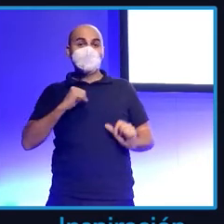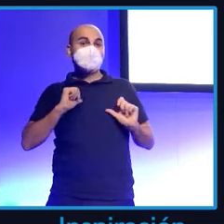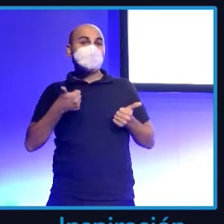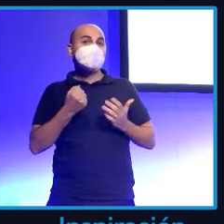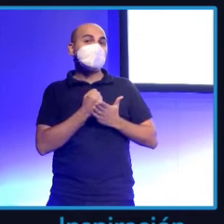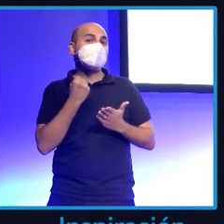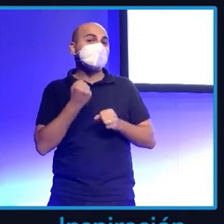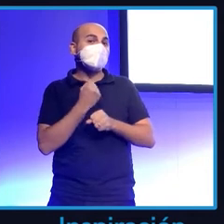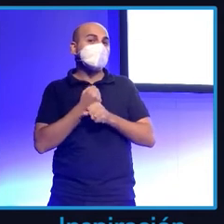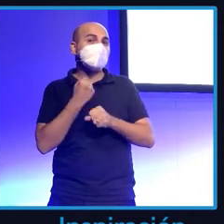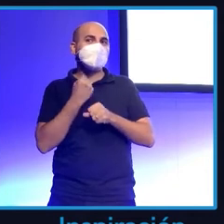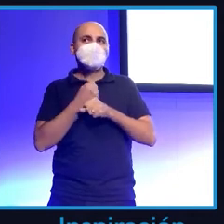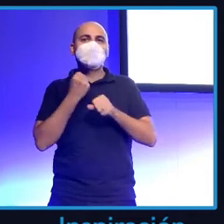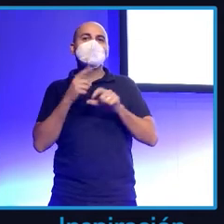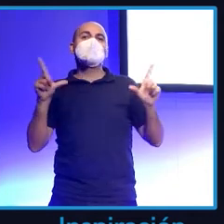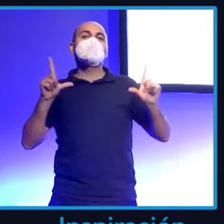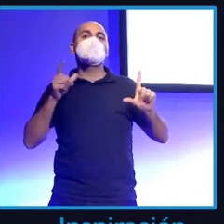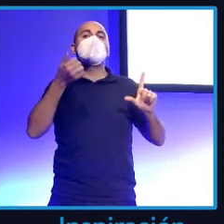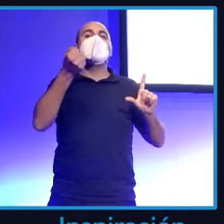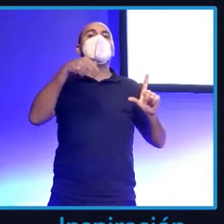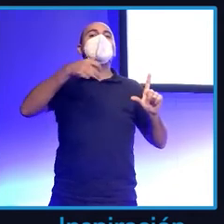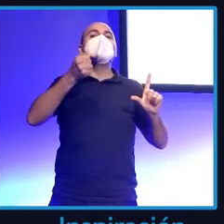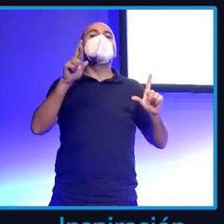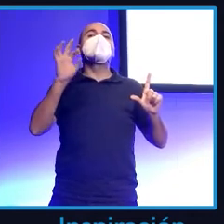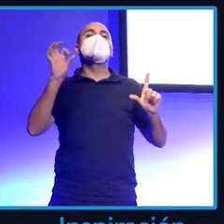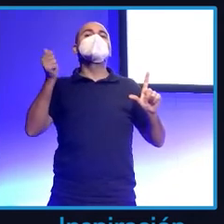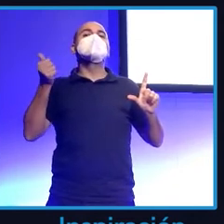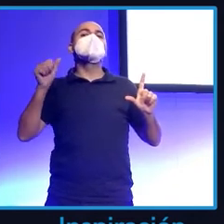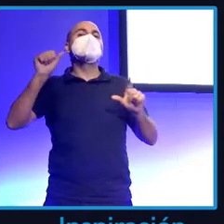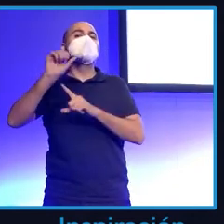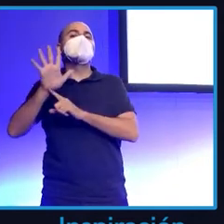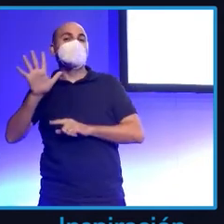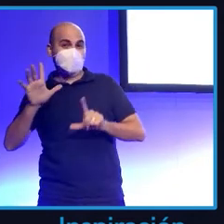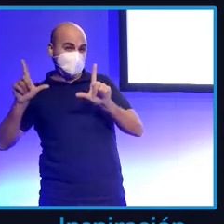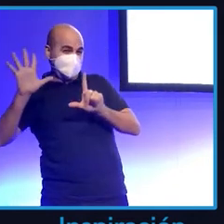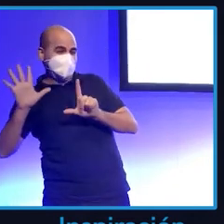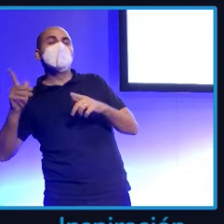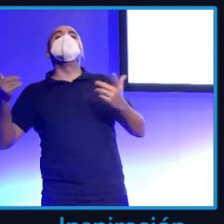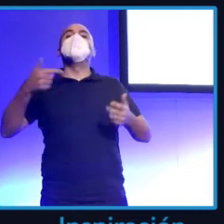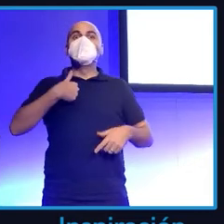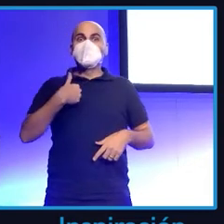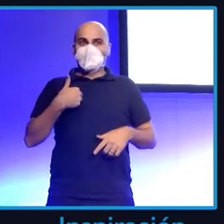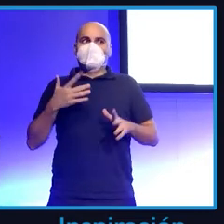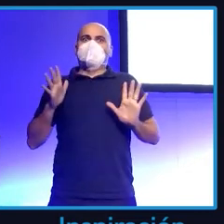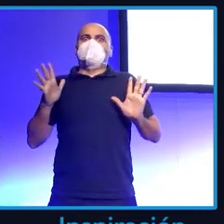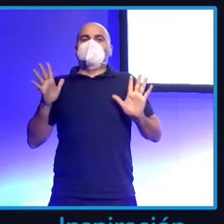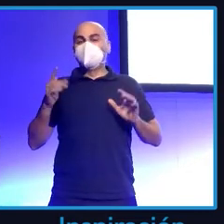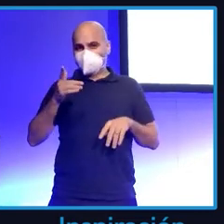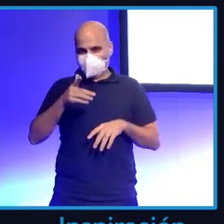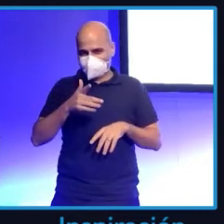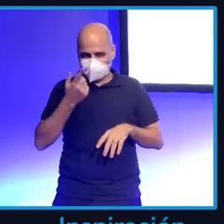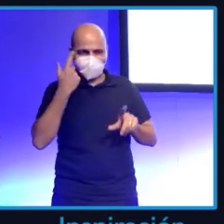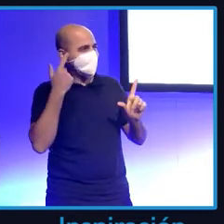nunca me he visto igual. De eso la tengo ahí puesta. Dice, ¿quién no ha jurado alguna vez amor eterno a su boticaria